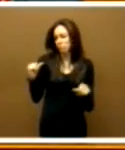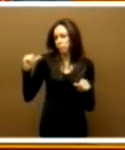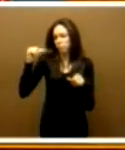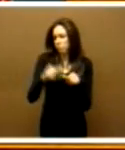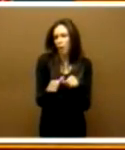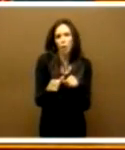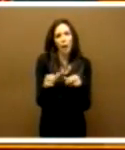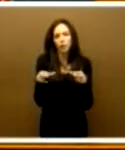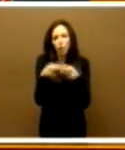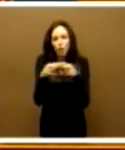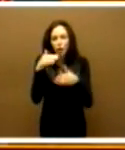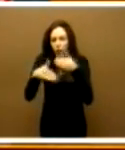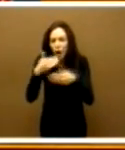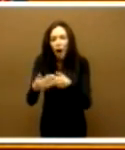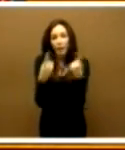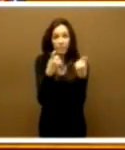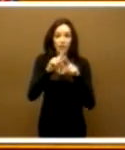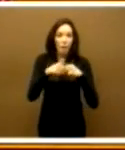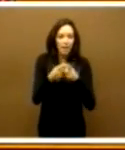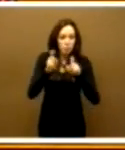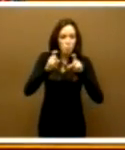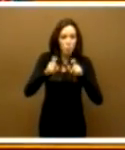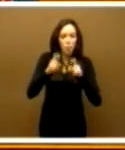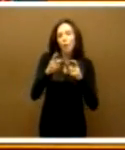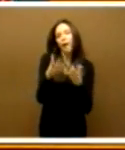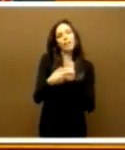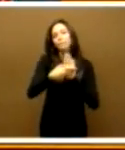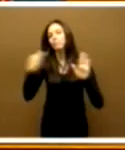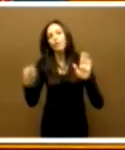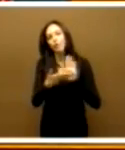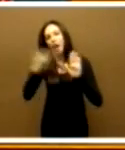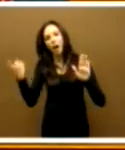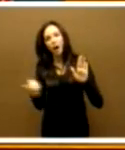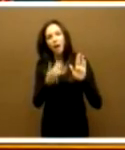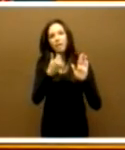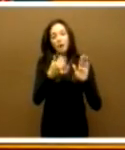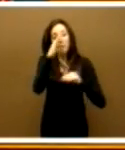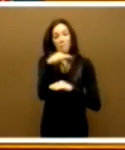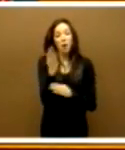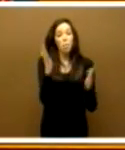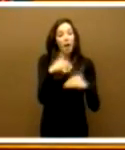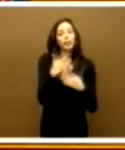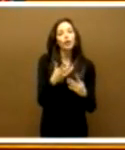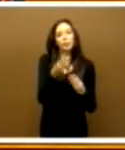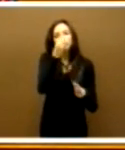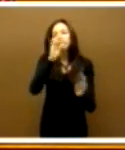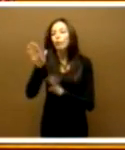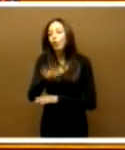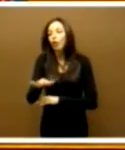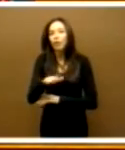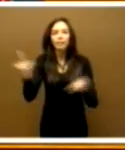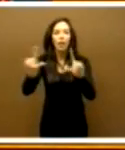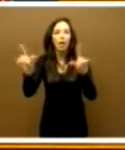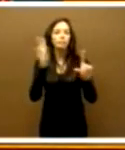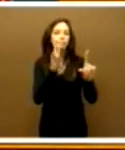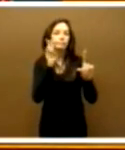proceso de socialización educacional, la educación de los padres por la televisión. Y luego también